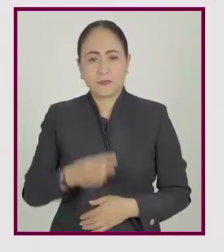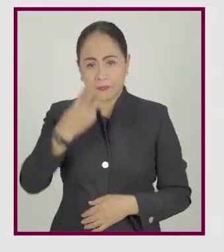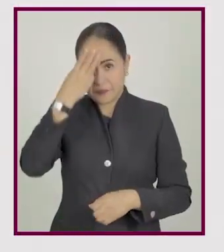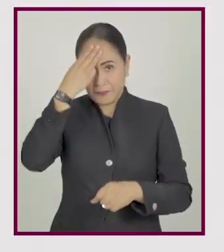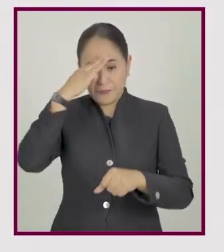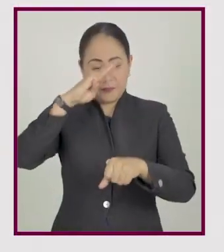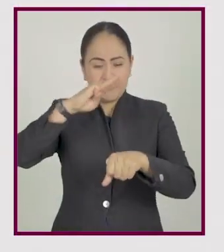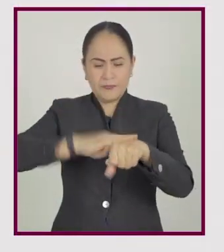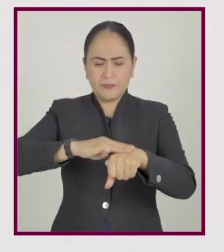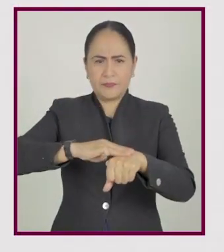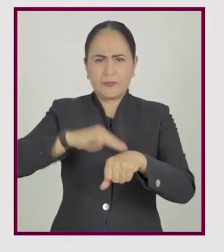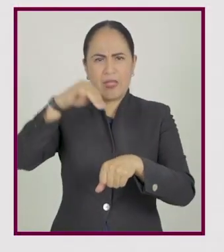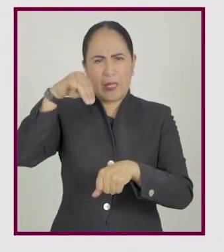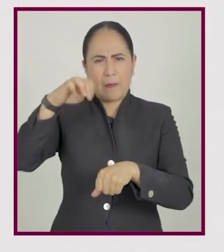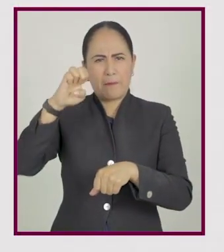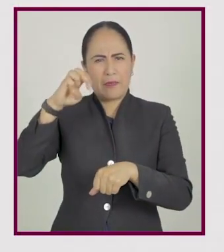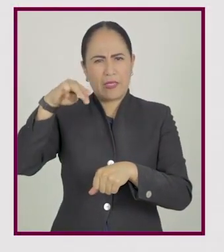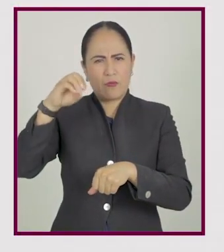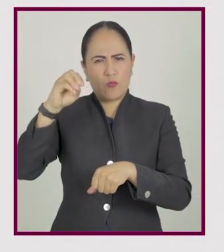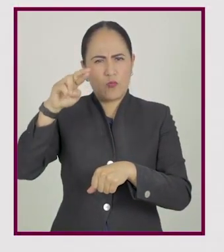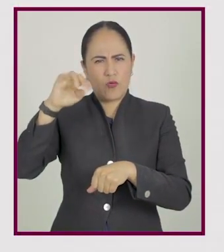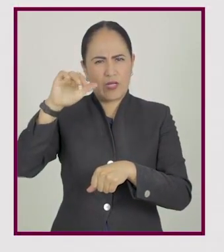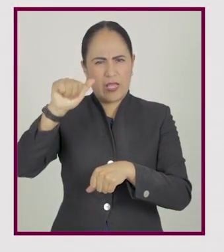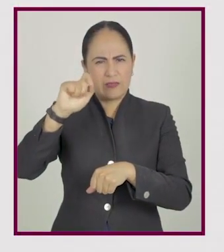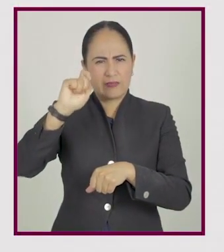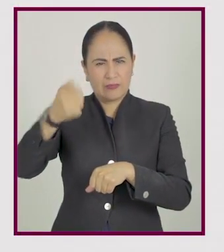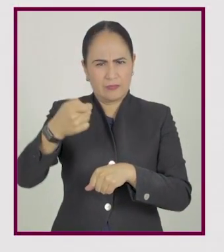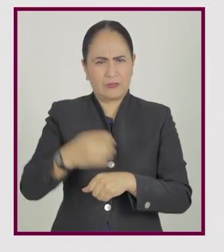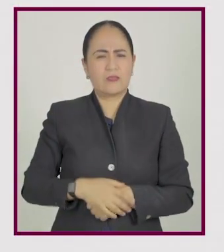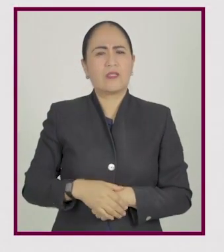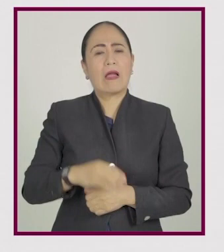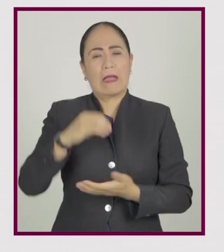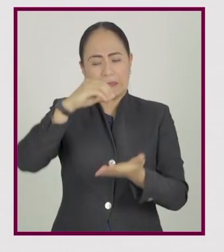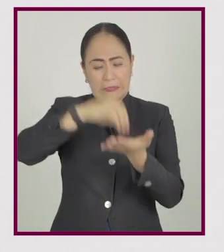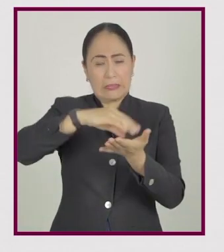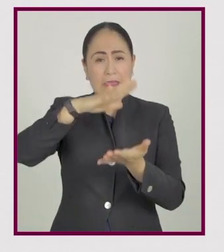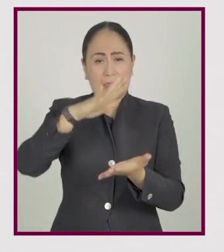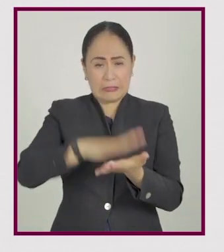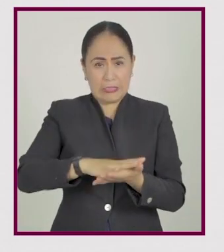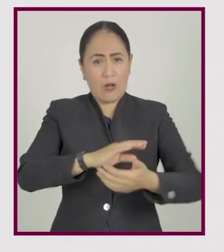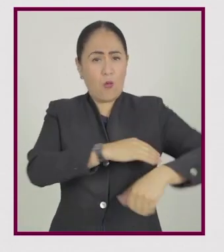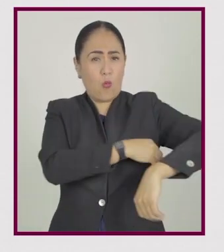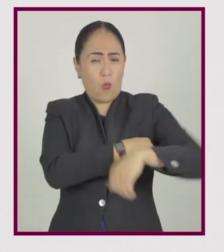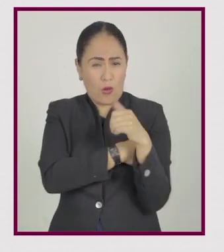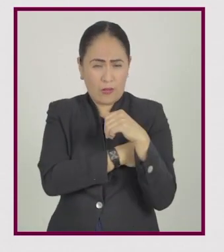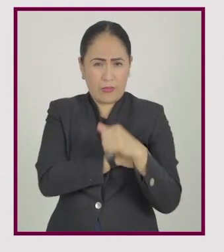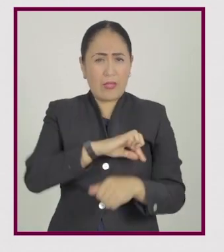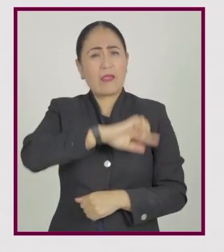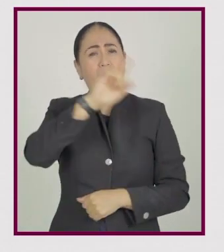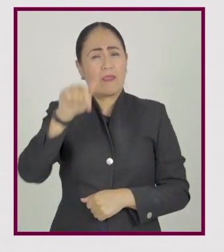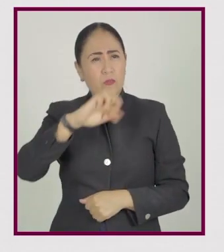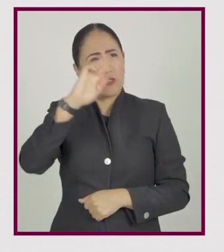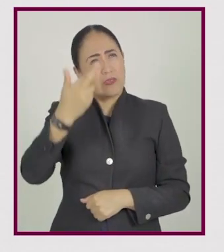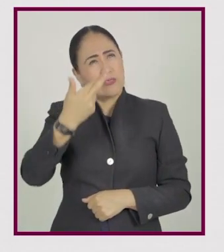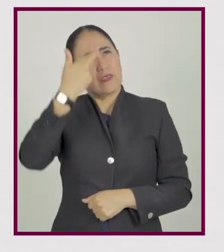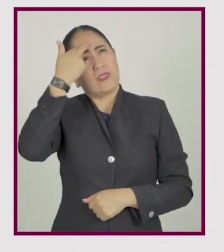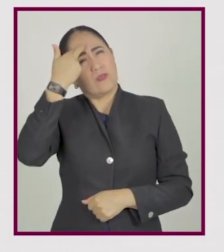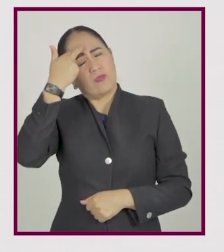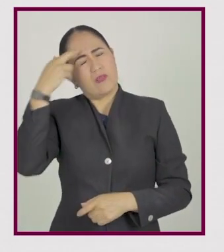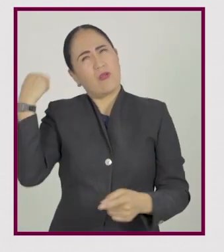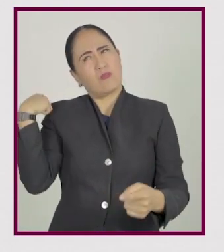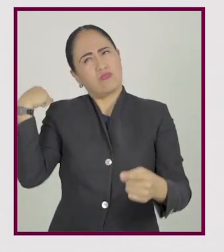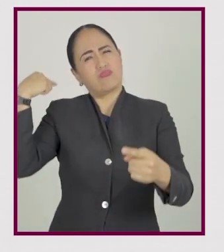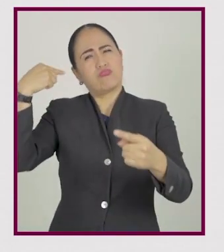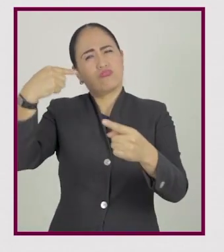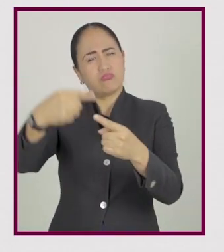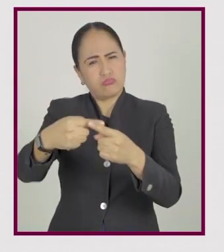La memoria es la capacidad que tenemos para poder registrar, almacenar y recuperar información a